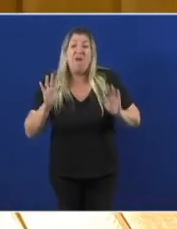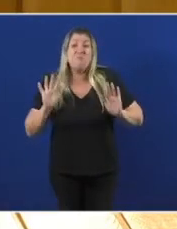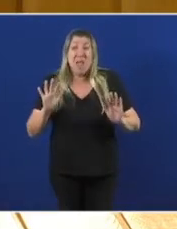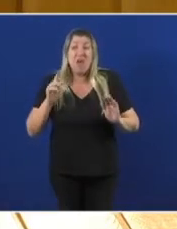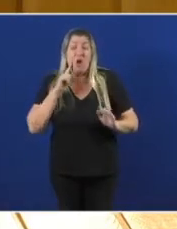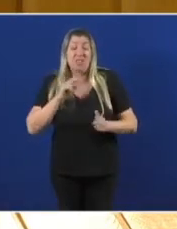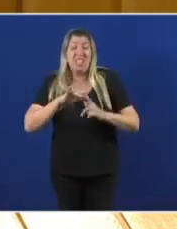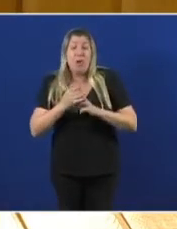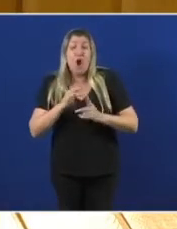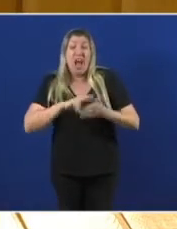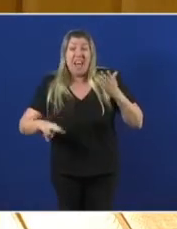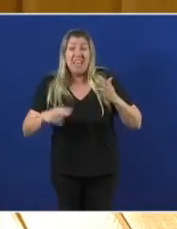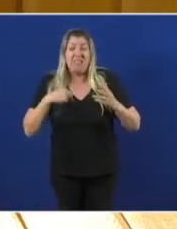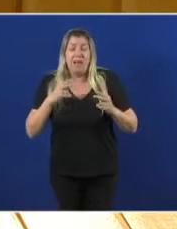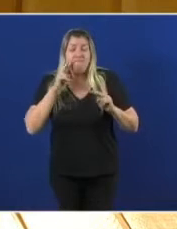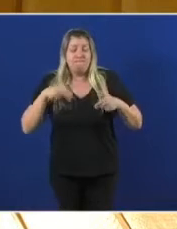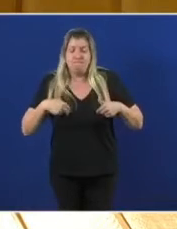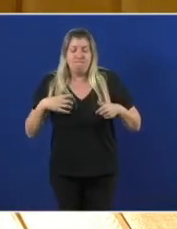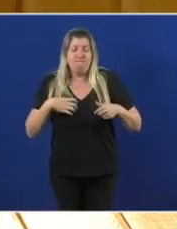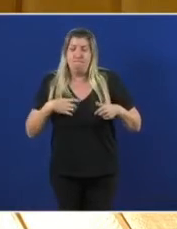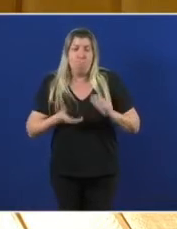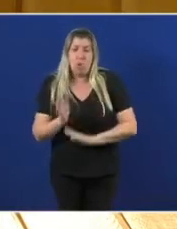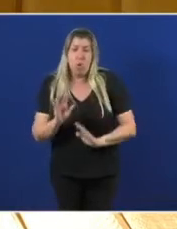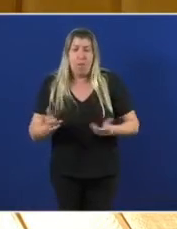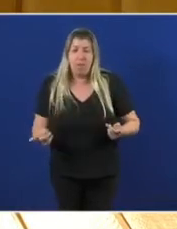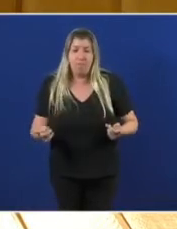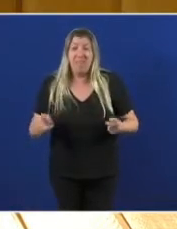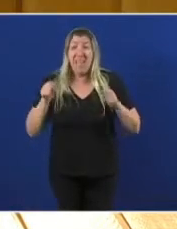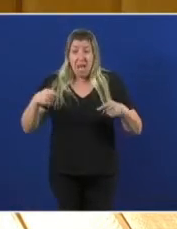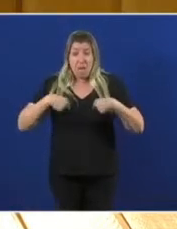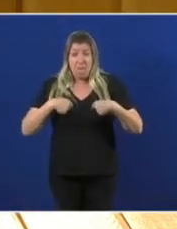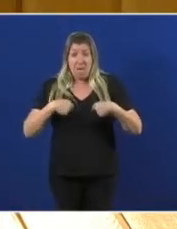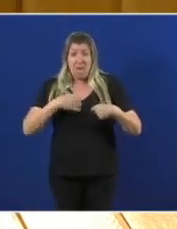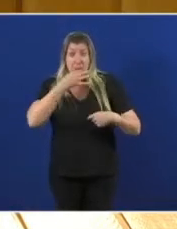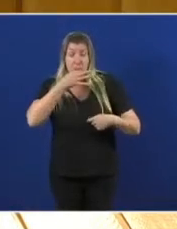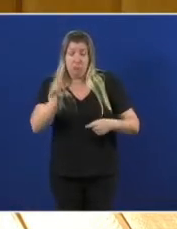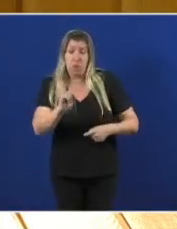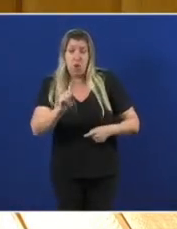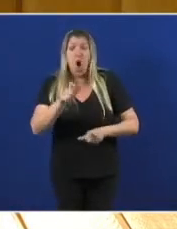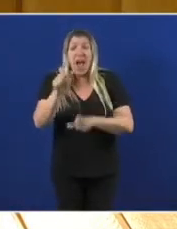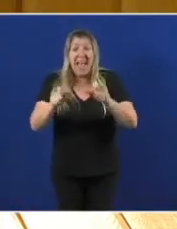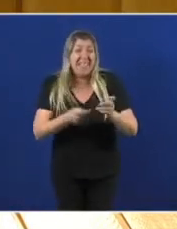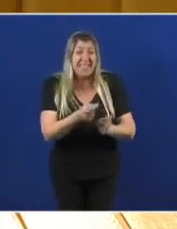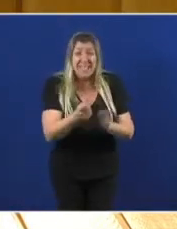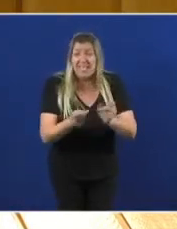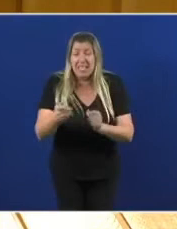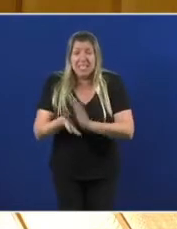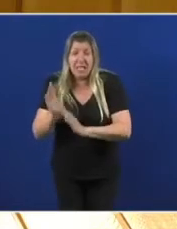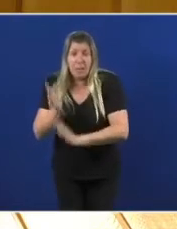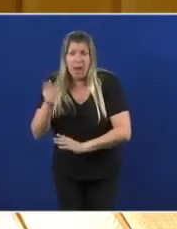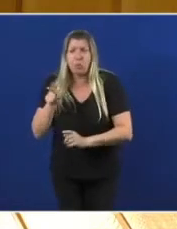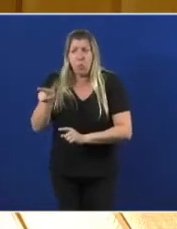panorama pinta mal estas non son palabras miñas son palabras da xente que marchou e que vostede pode